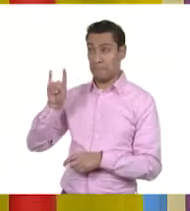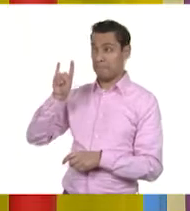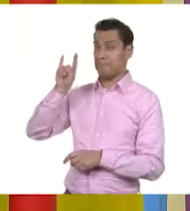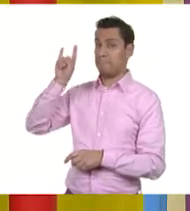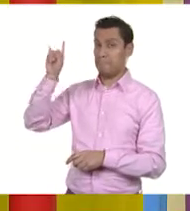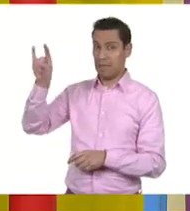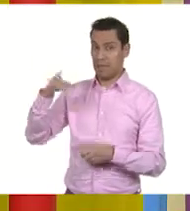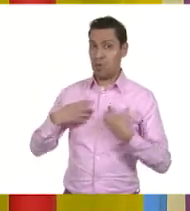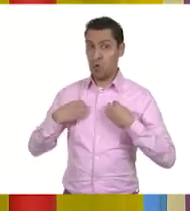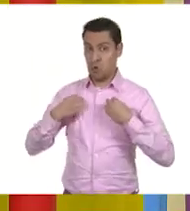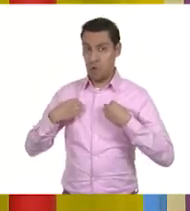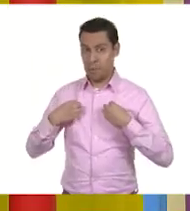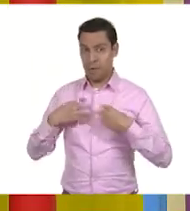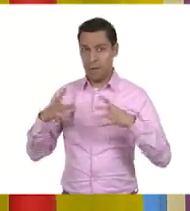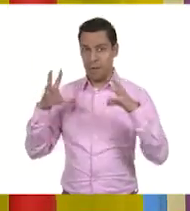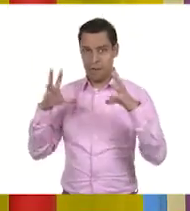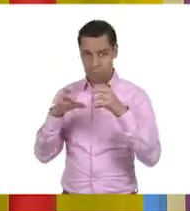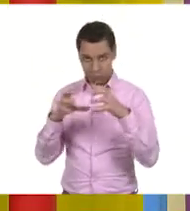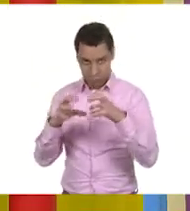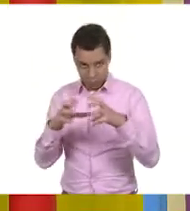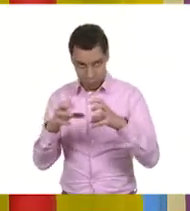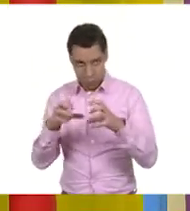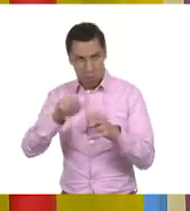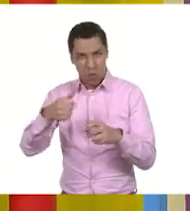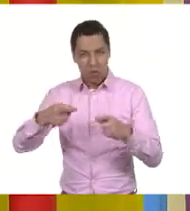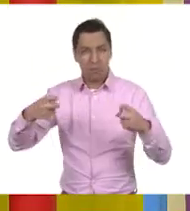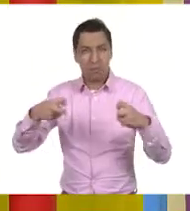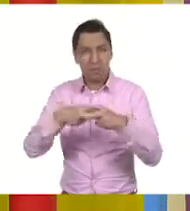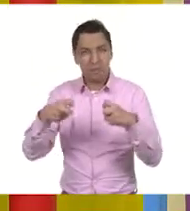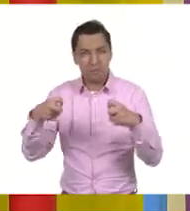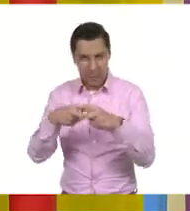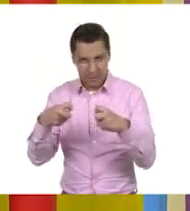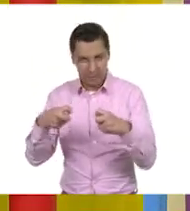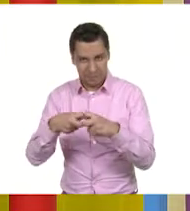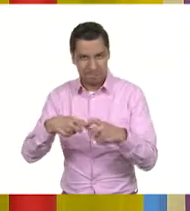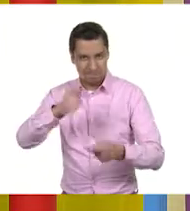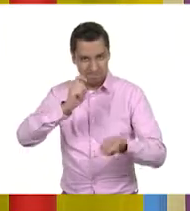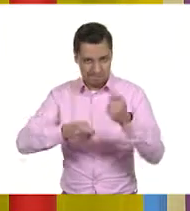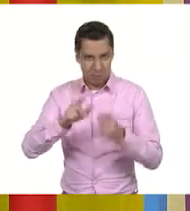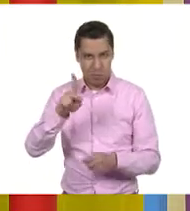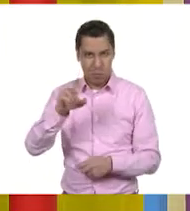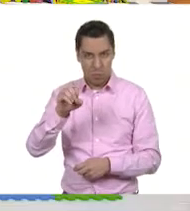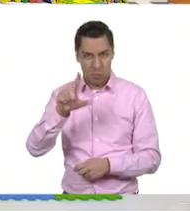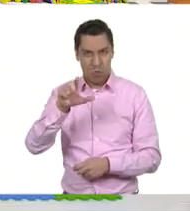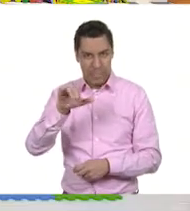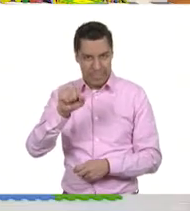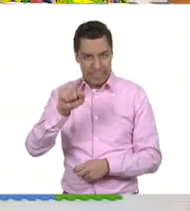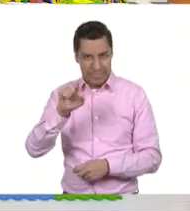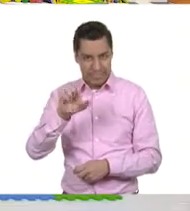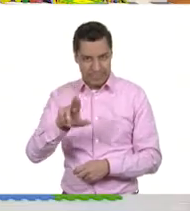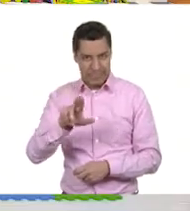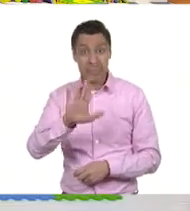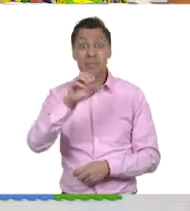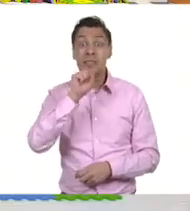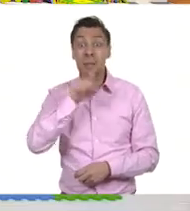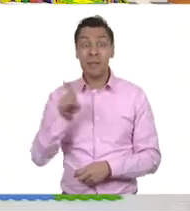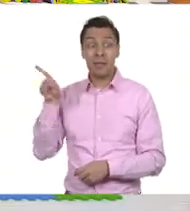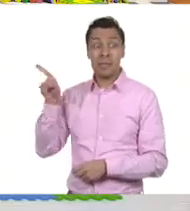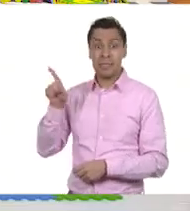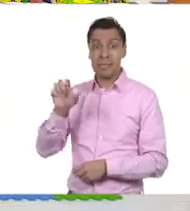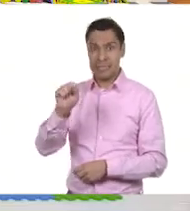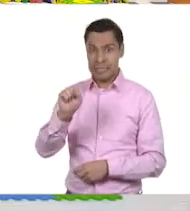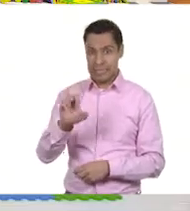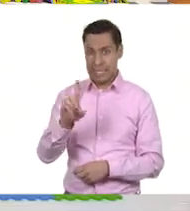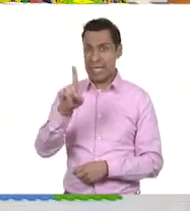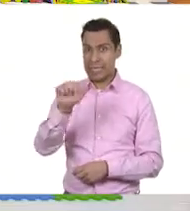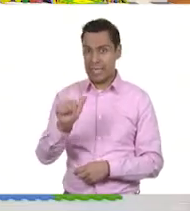hay ropa de algodón, el poliéster, que es uno de los derivados del petróleo. Sí. ¿Qué más? Ah, también tenemos la seda y esa sí que es